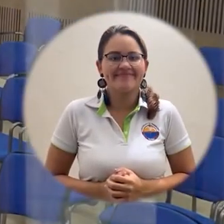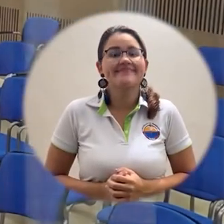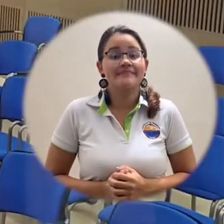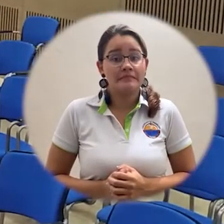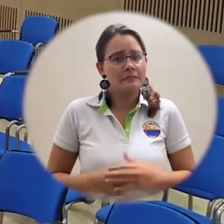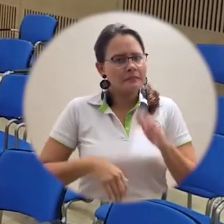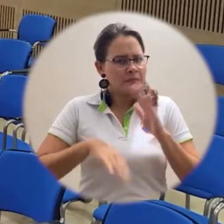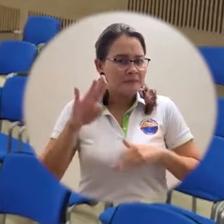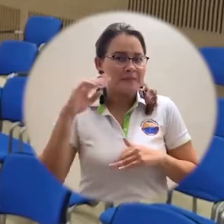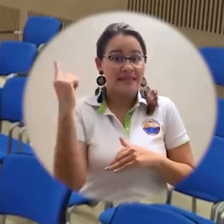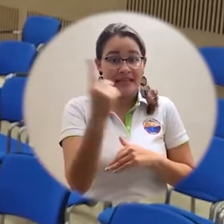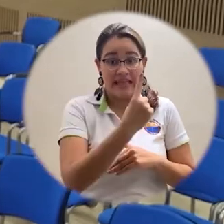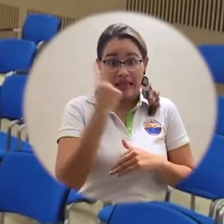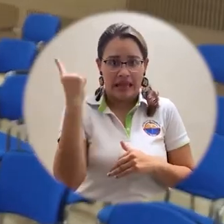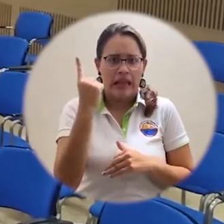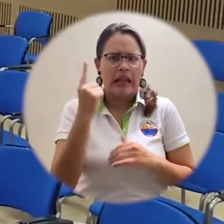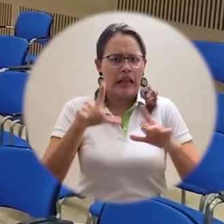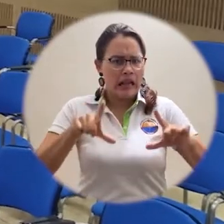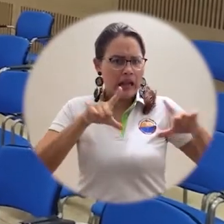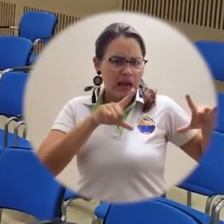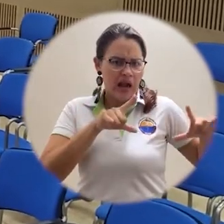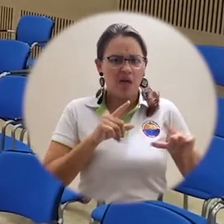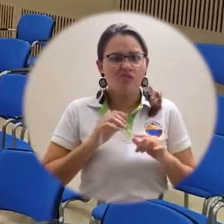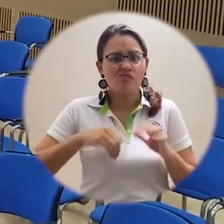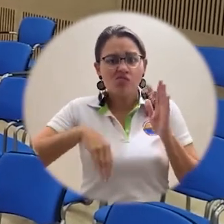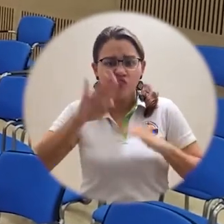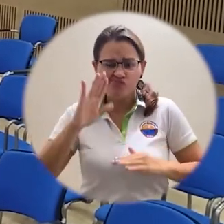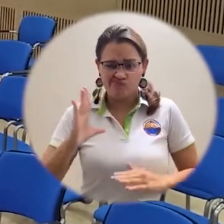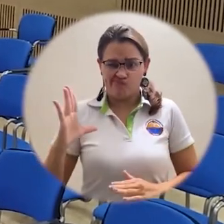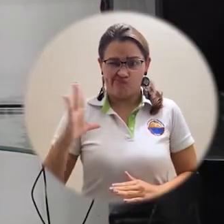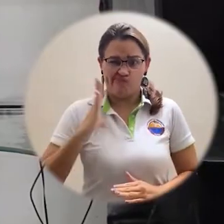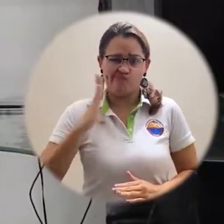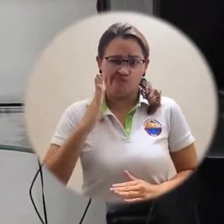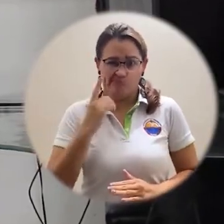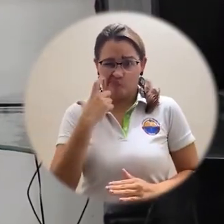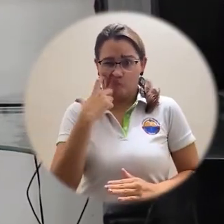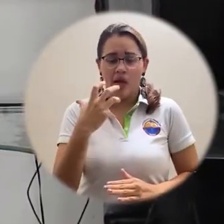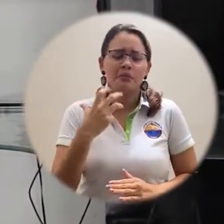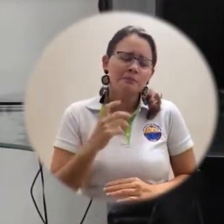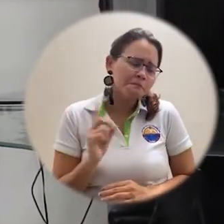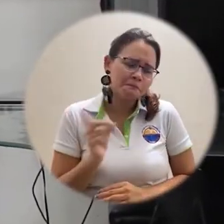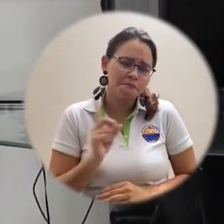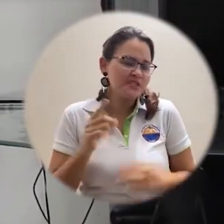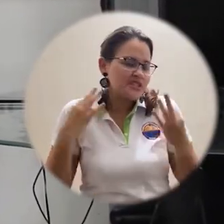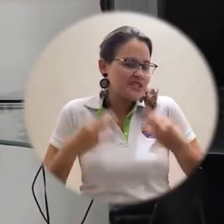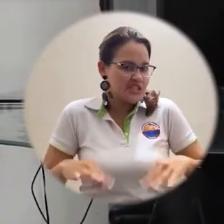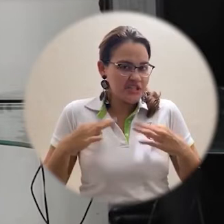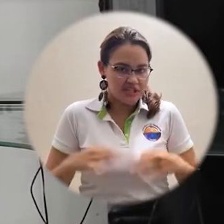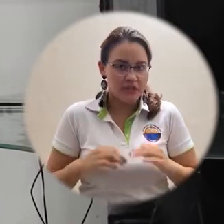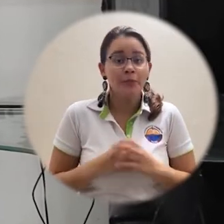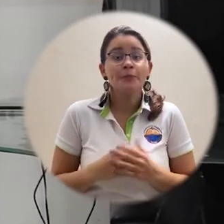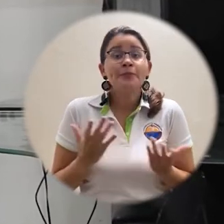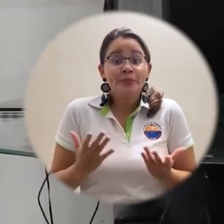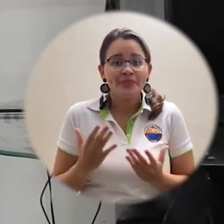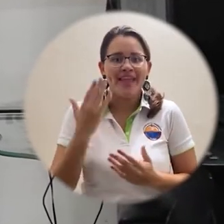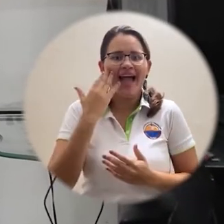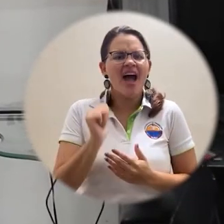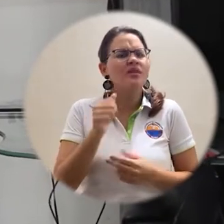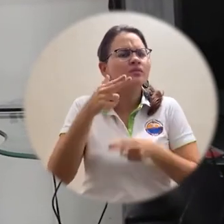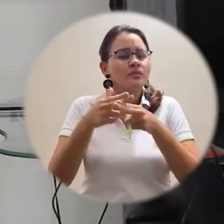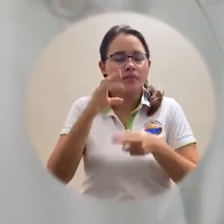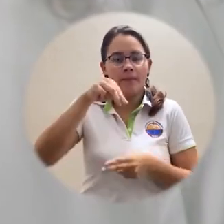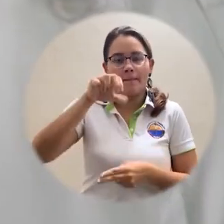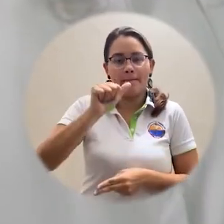De manera inusual, sin la rigurosidad de una habitual ceremonia de grados, realizó el juramento hipocrático Mayra Flores Romero,